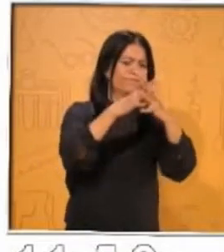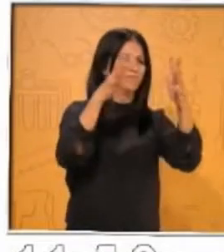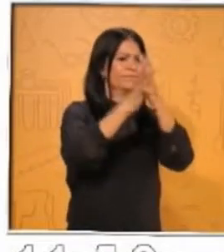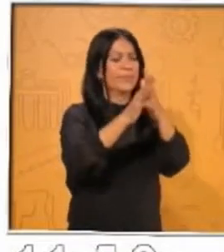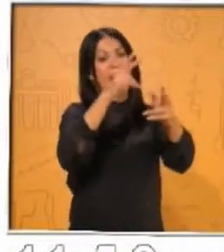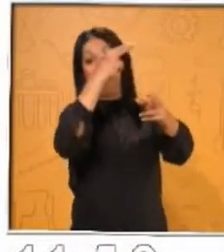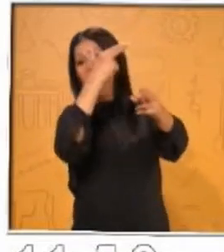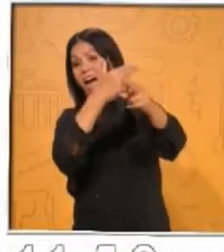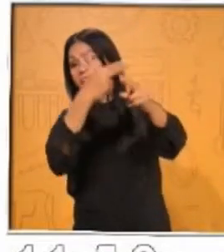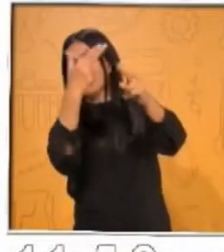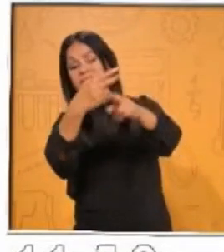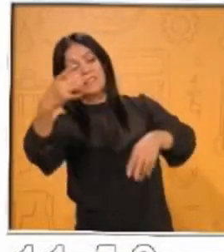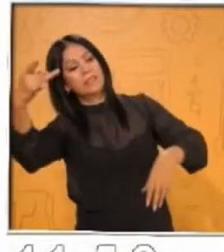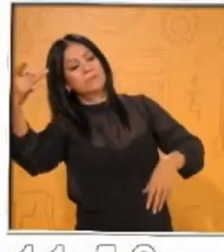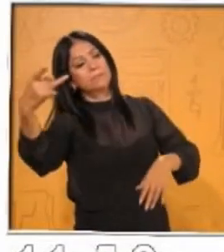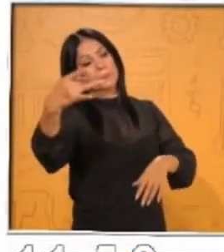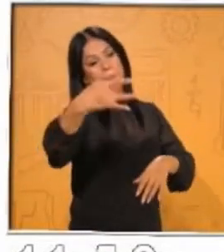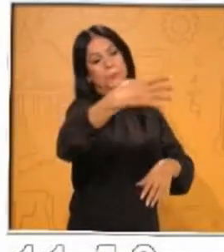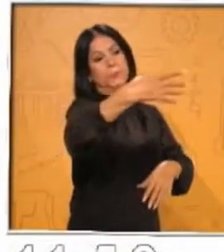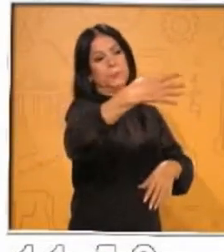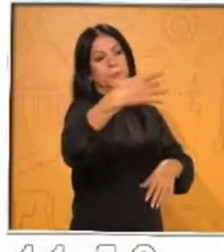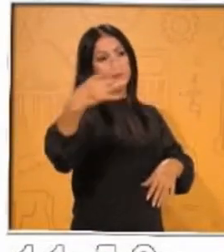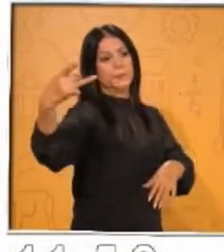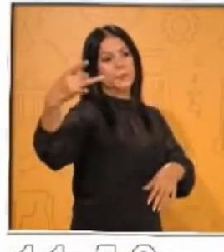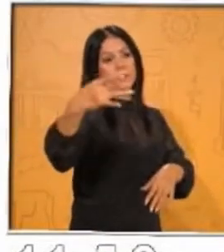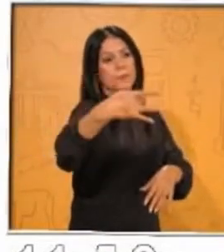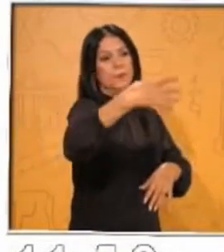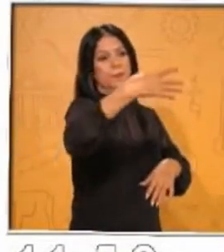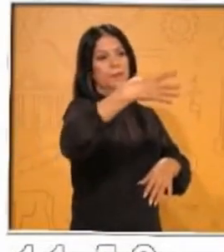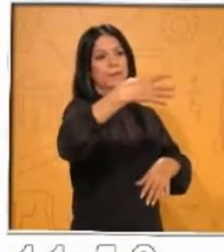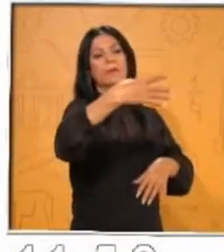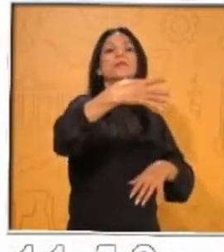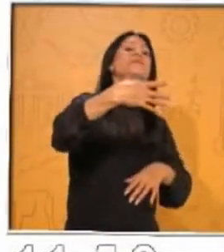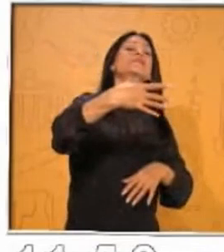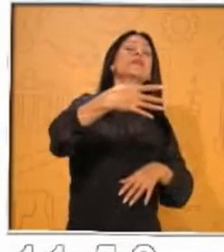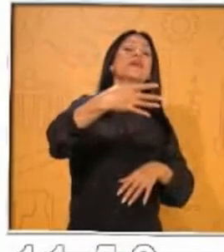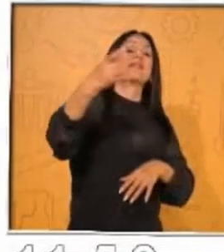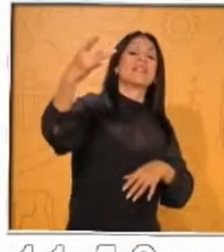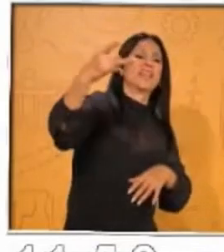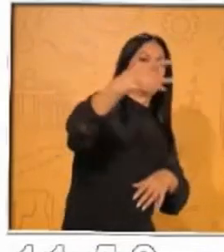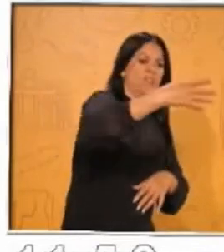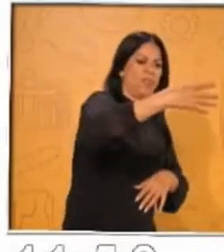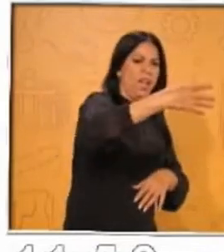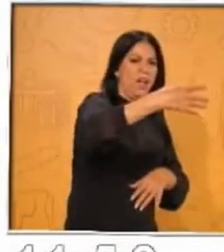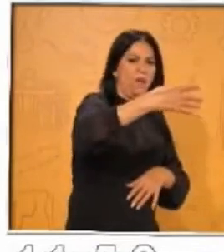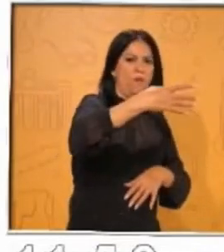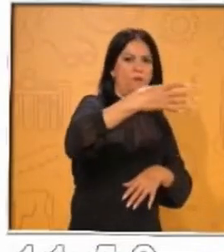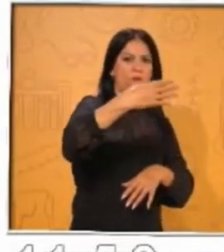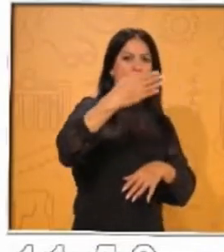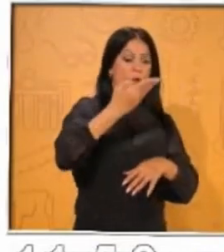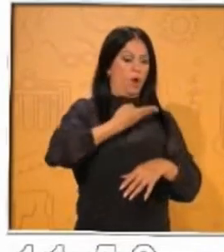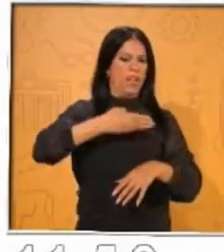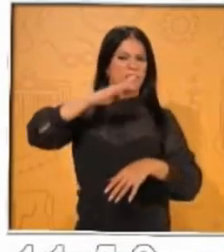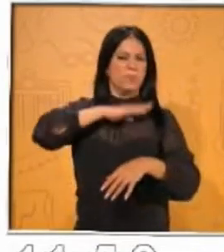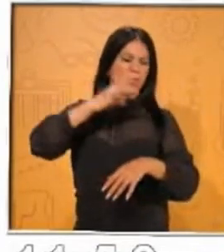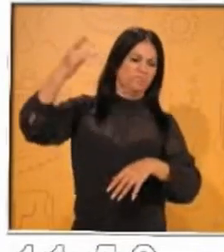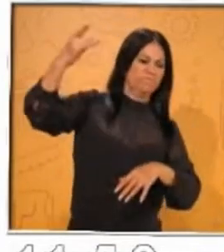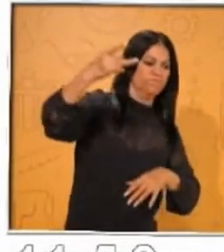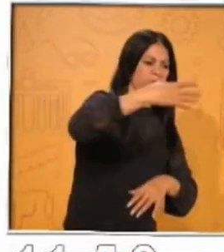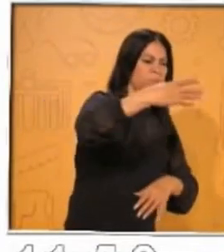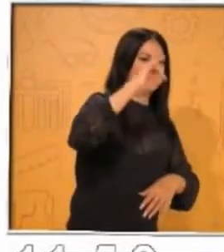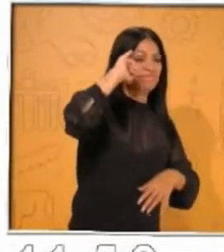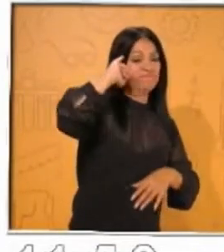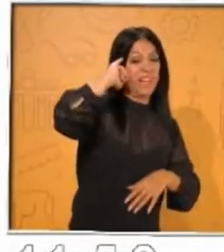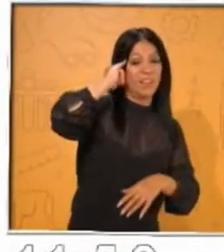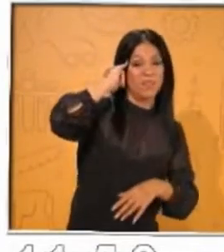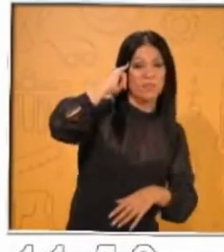en la gran ciudad de Tenochtitlán, en el año de 1521, después de haber realizado varios intentos